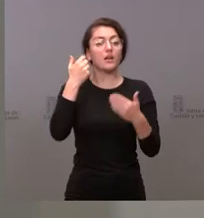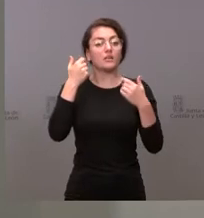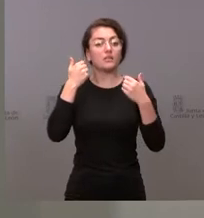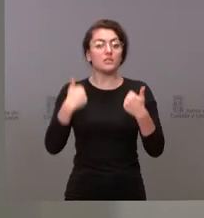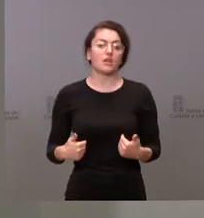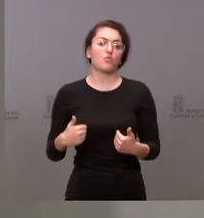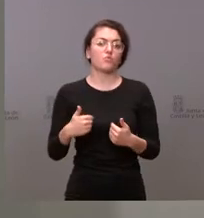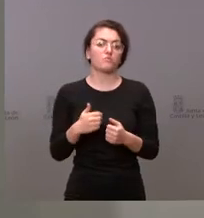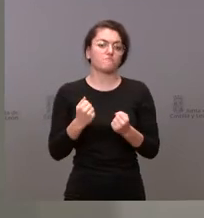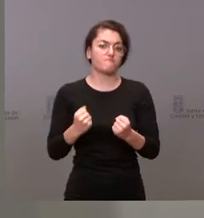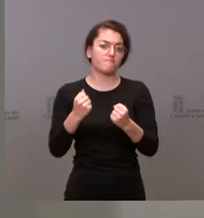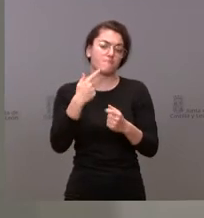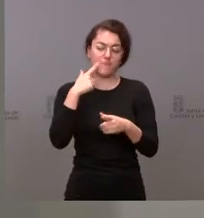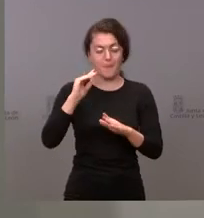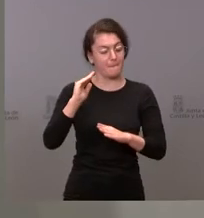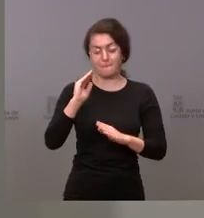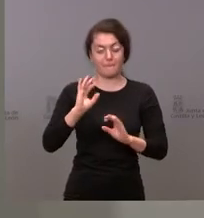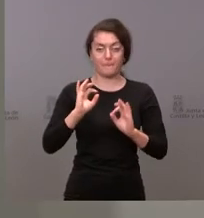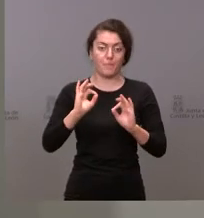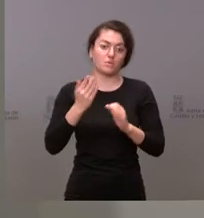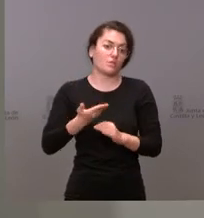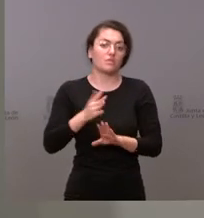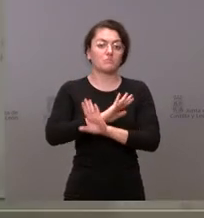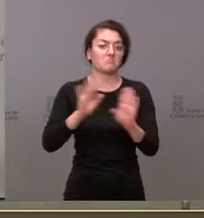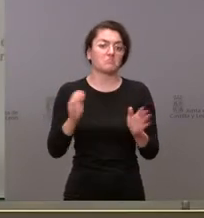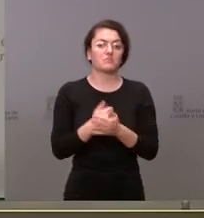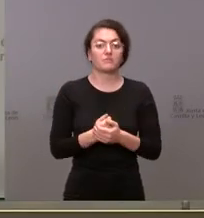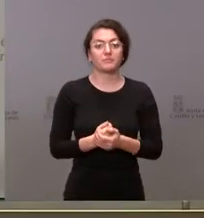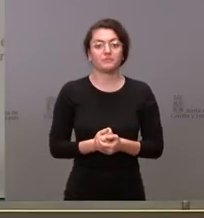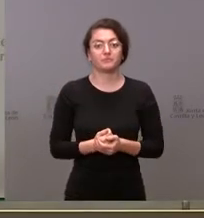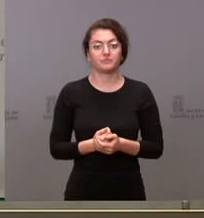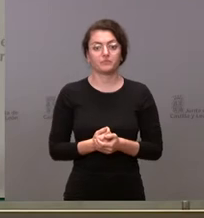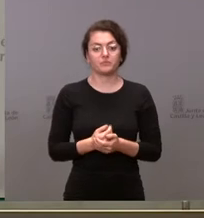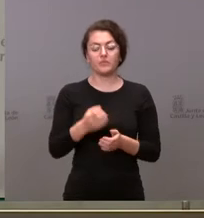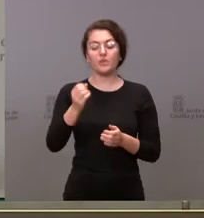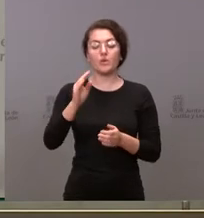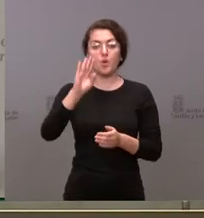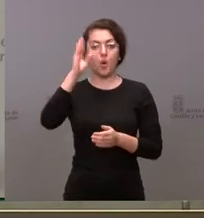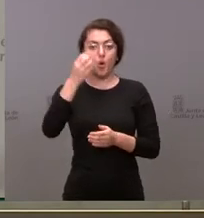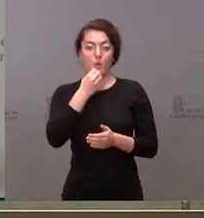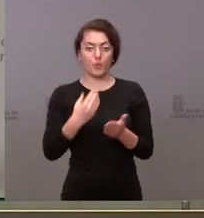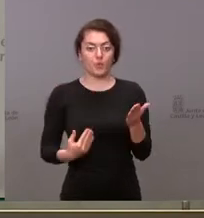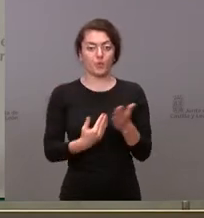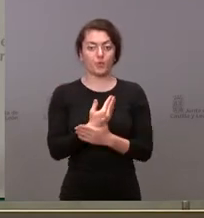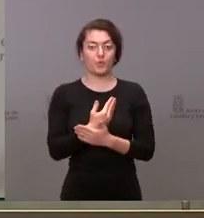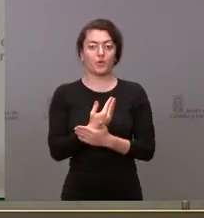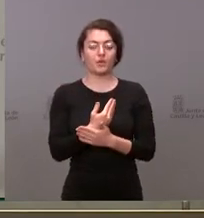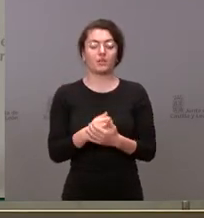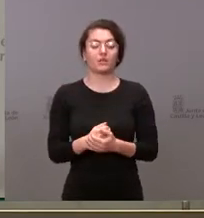más manifestaciones a este respecto en este momento Sí Hola buenos días perdón Adrián